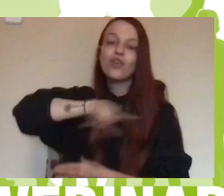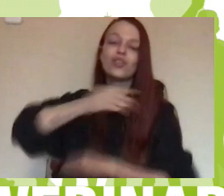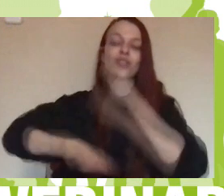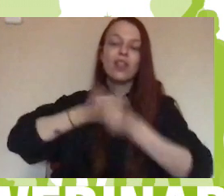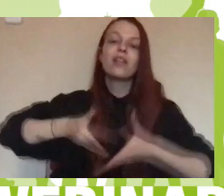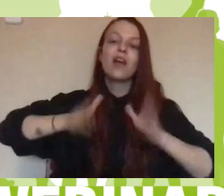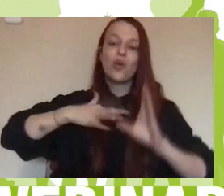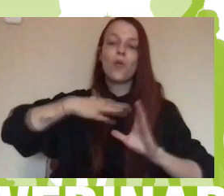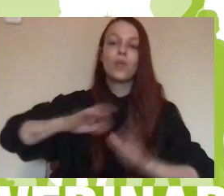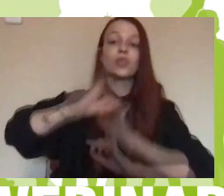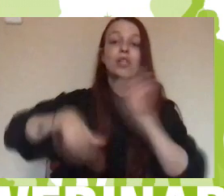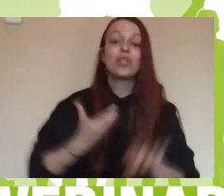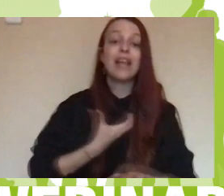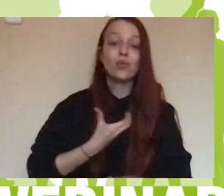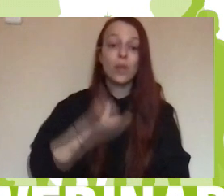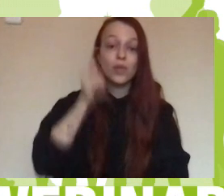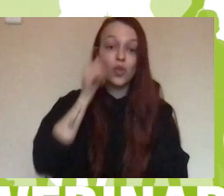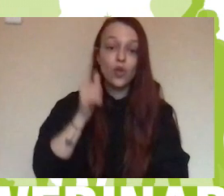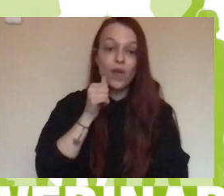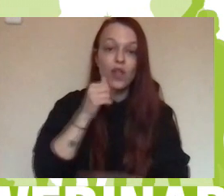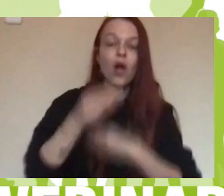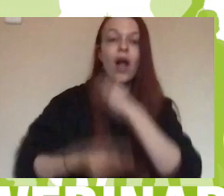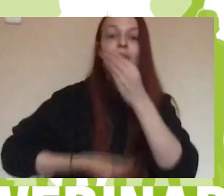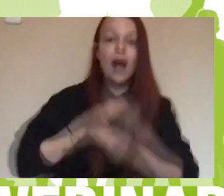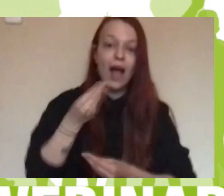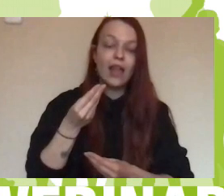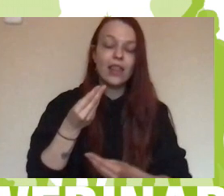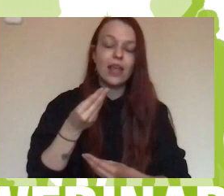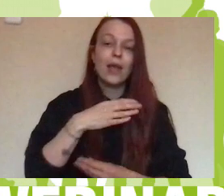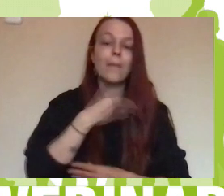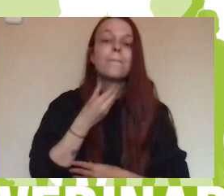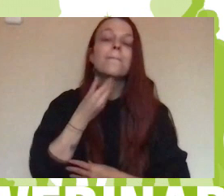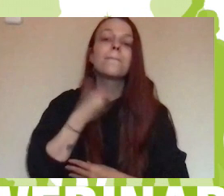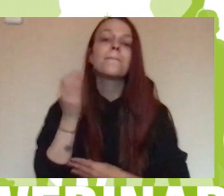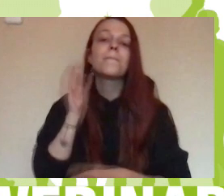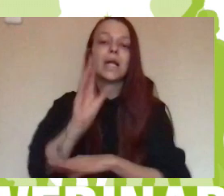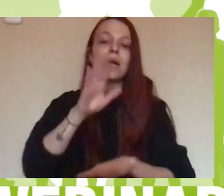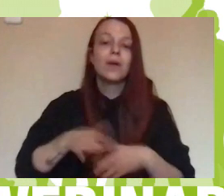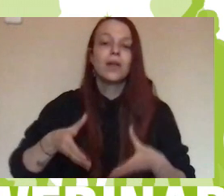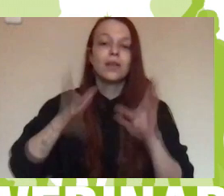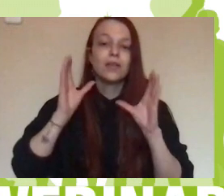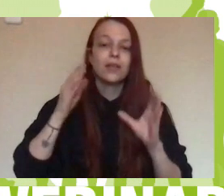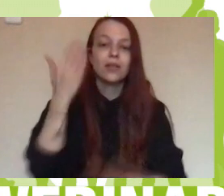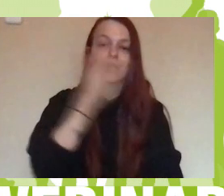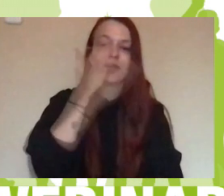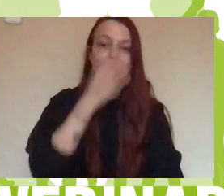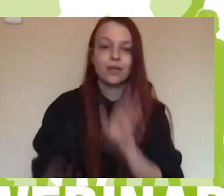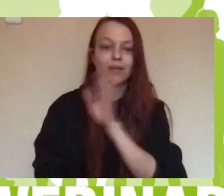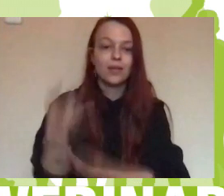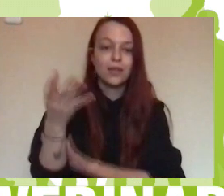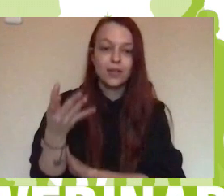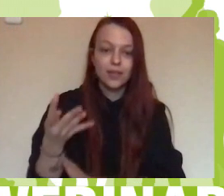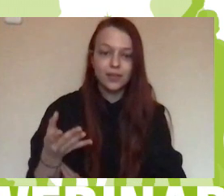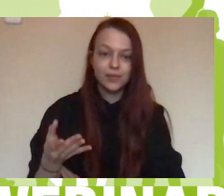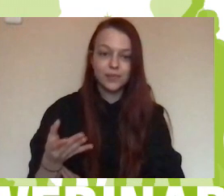posteriori, crease las becas de desayunos escolares. Y luego también permitía ampliar y posibilitar al alumno